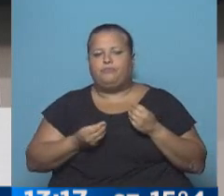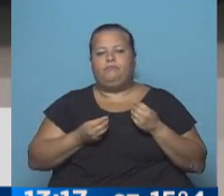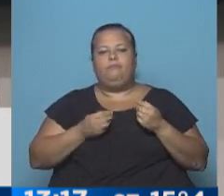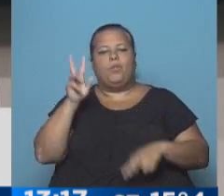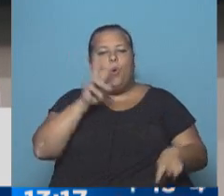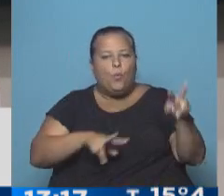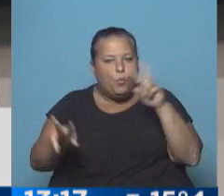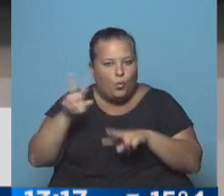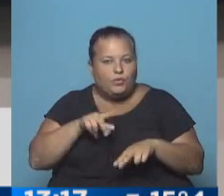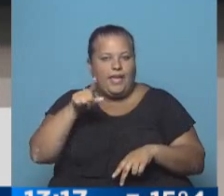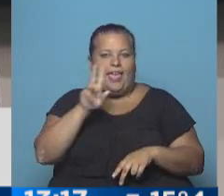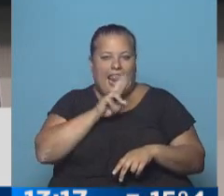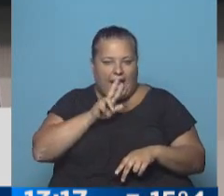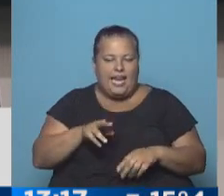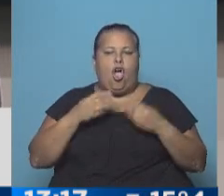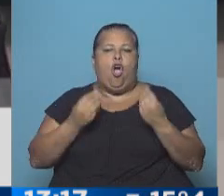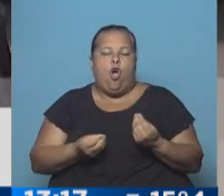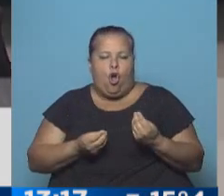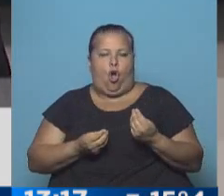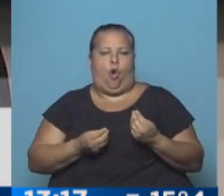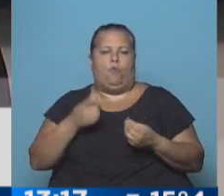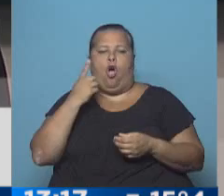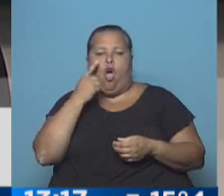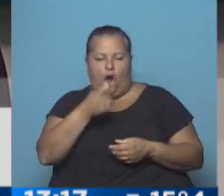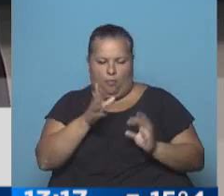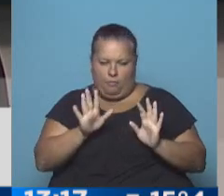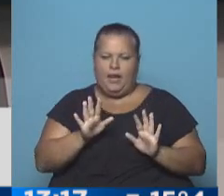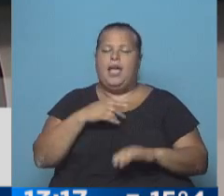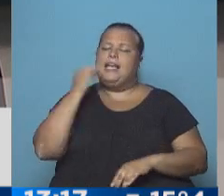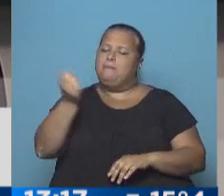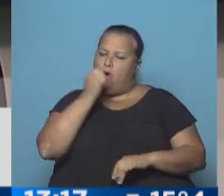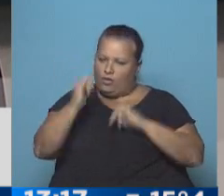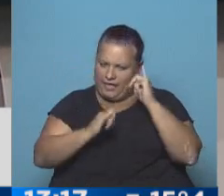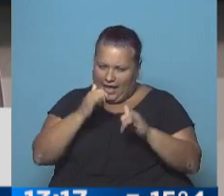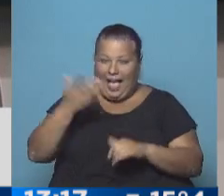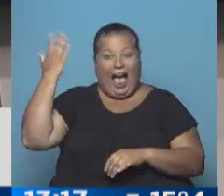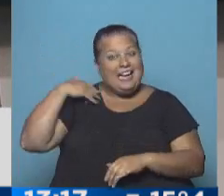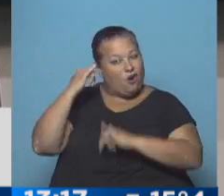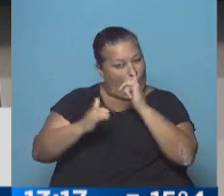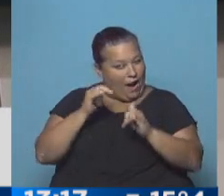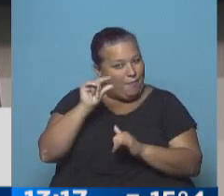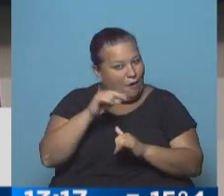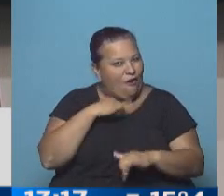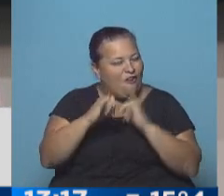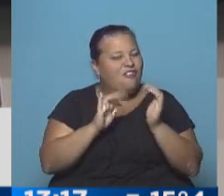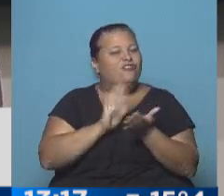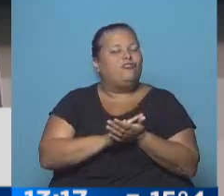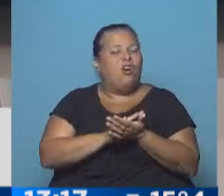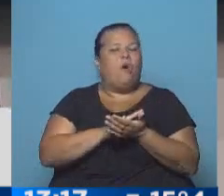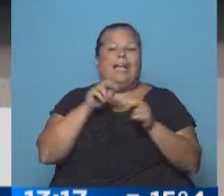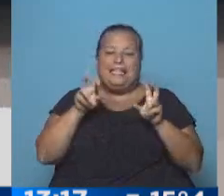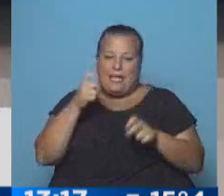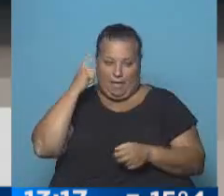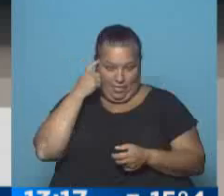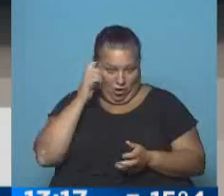esta búsqueda de Mía y cómo se movió Alcaraz? Es muy importante destacar, y algo contamos ayer, algo adelantamos, este tema